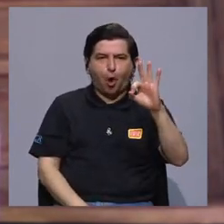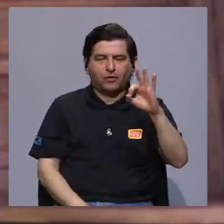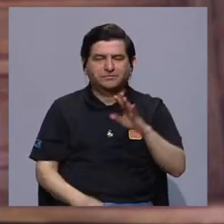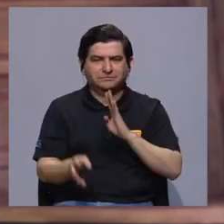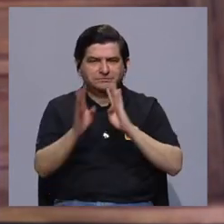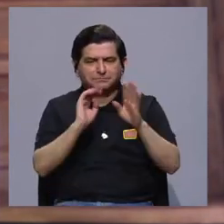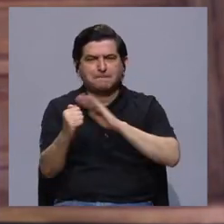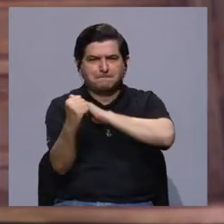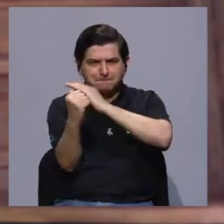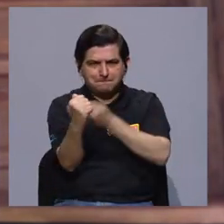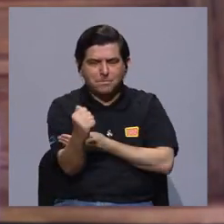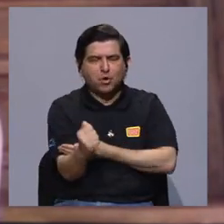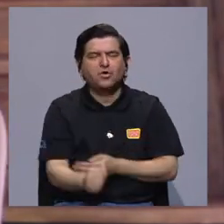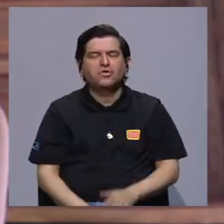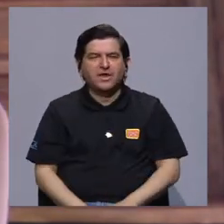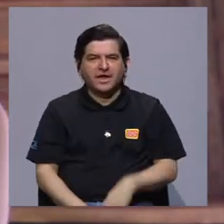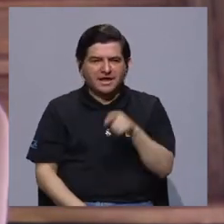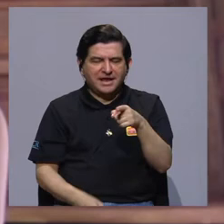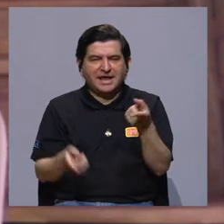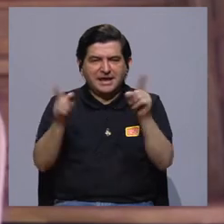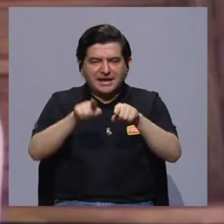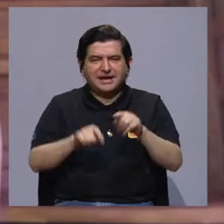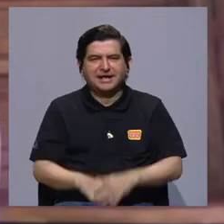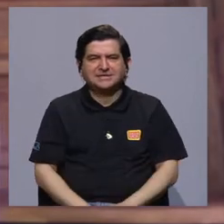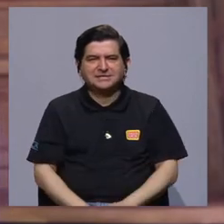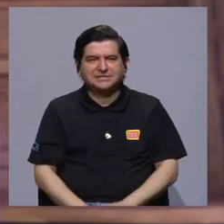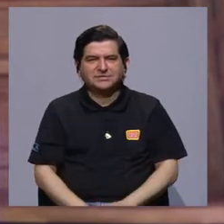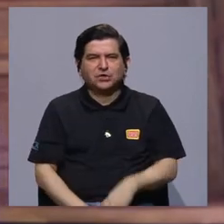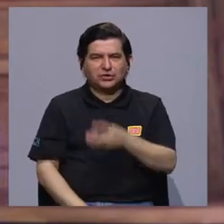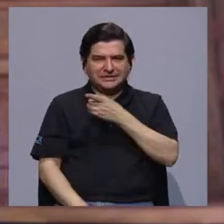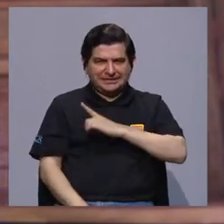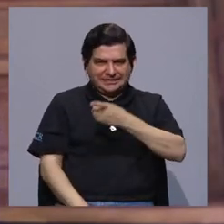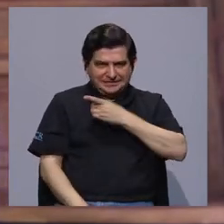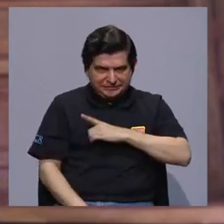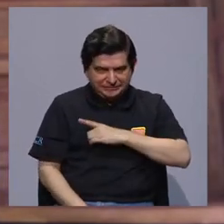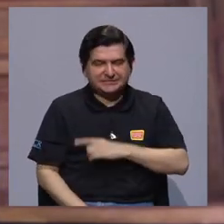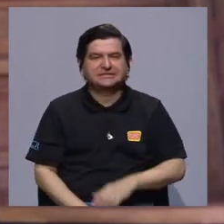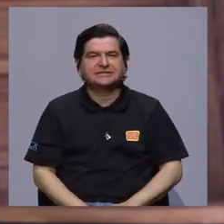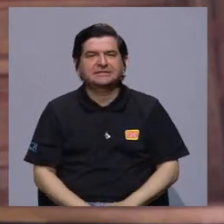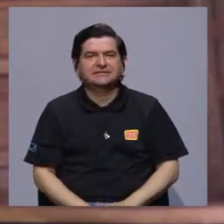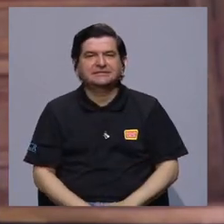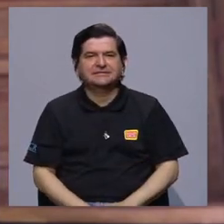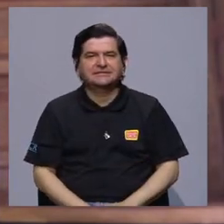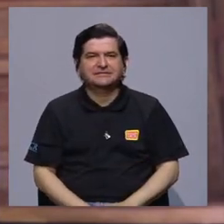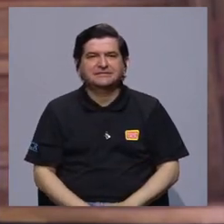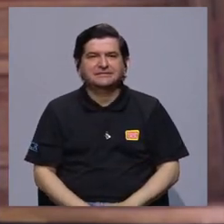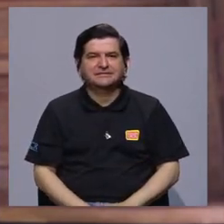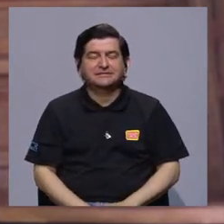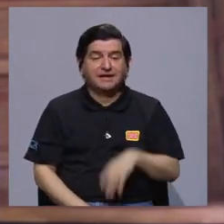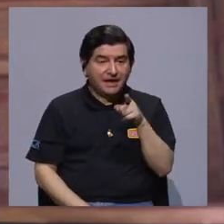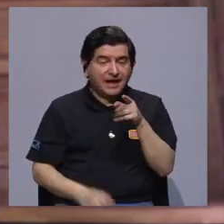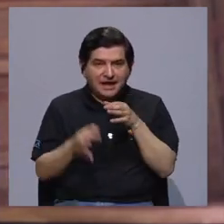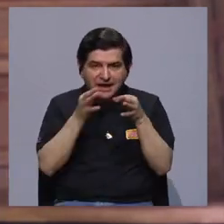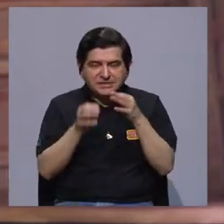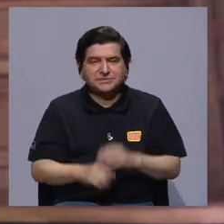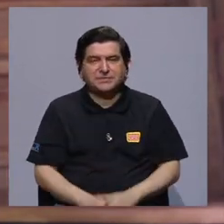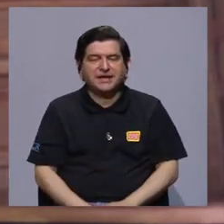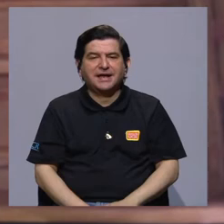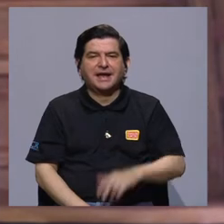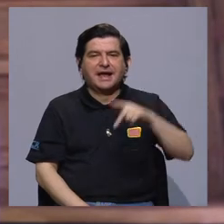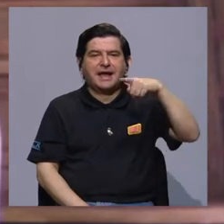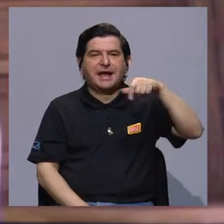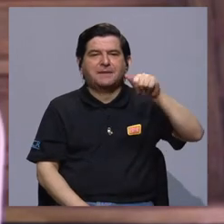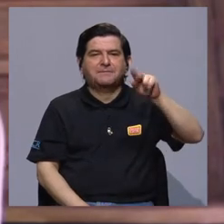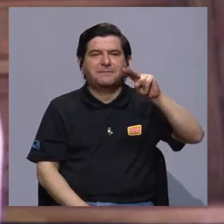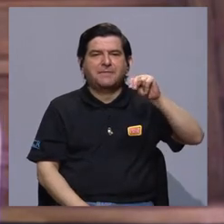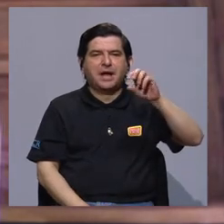que habla mucho del poder disciplinario, habla como justamente, ¿verdad? El panóptico,